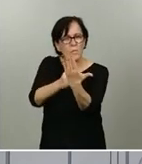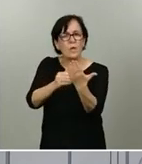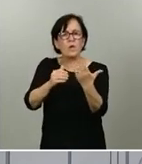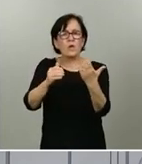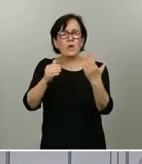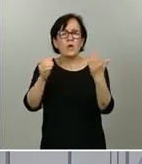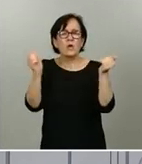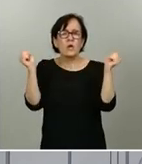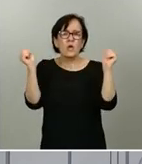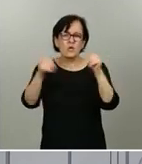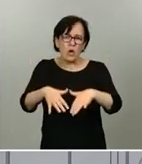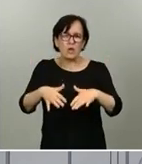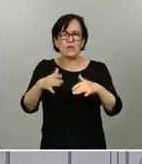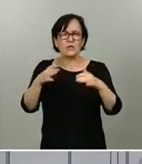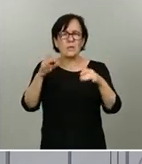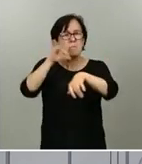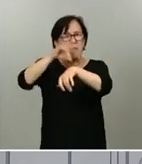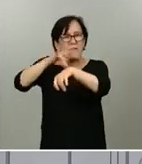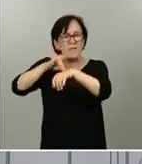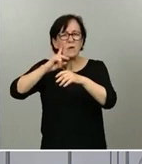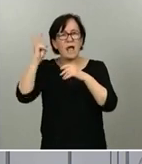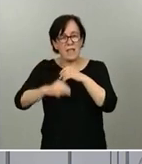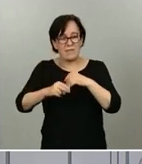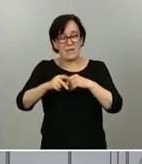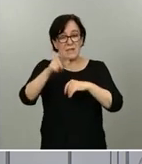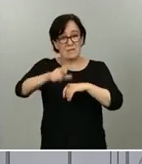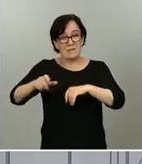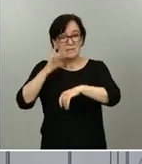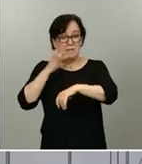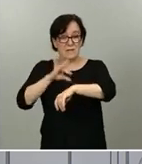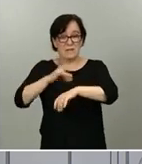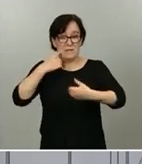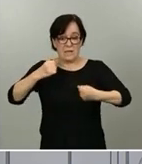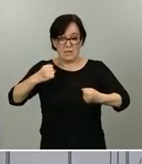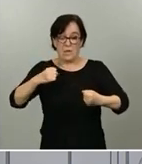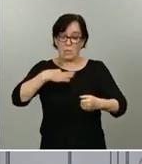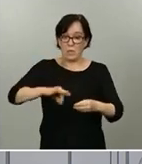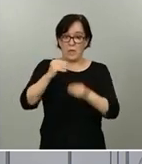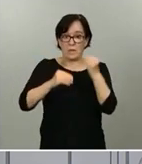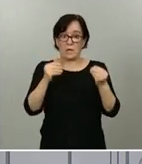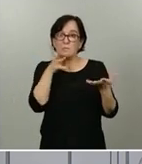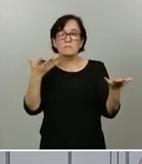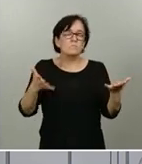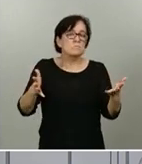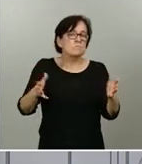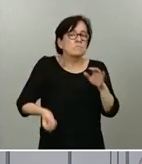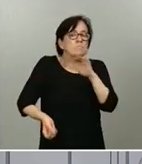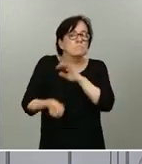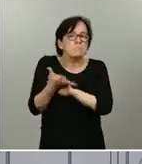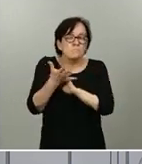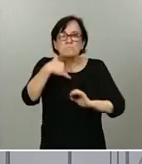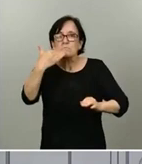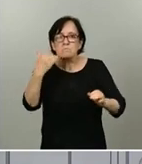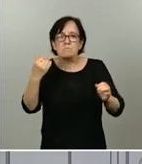para evitar que el personal sanitario que tenía que estar disponible, para un caso de que hubiera un incremento de los casos,